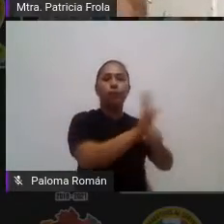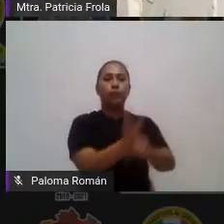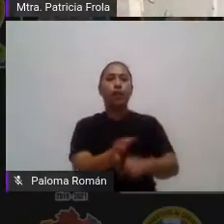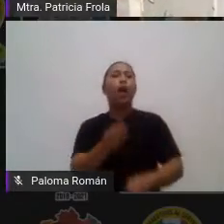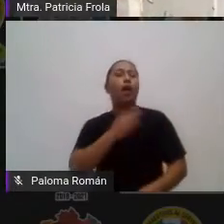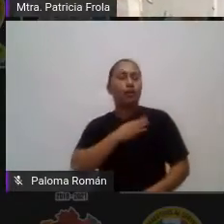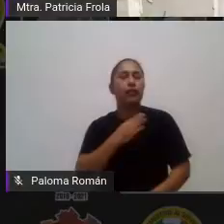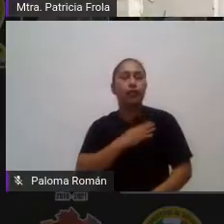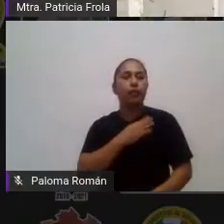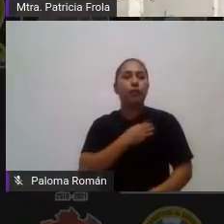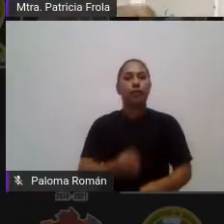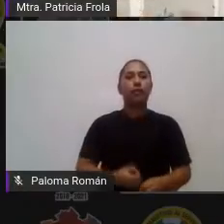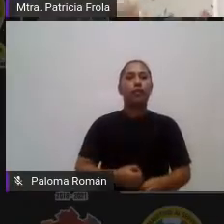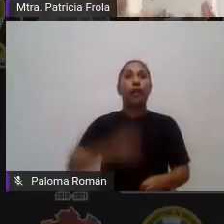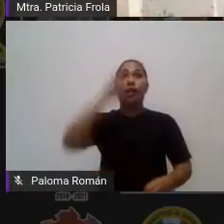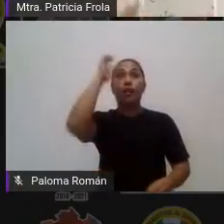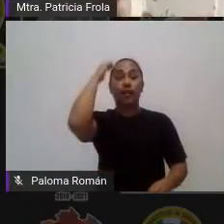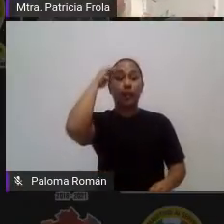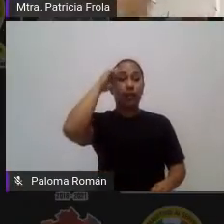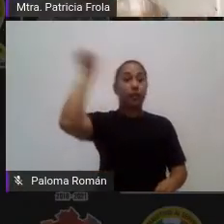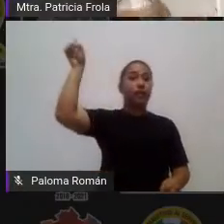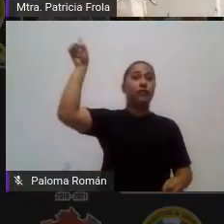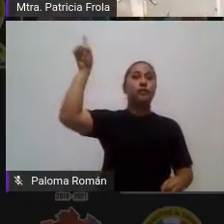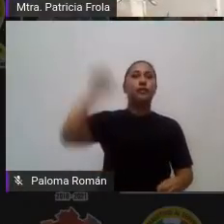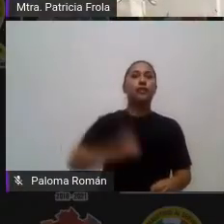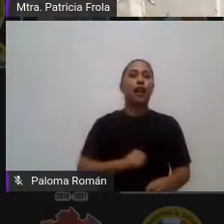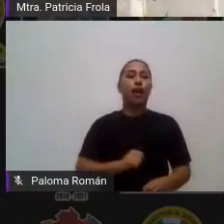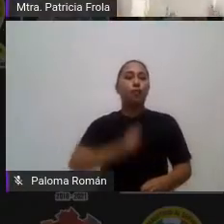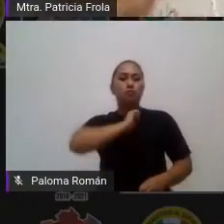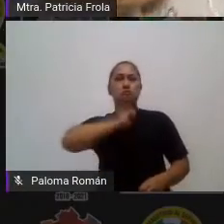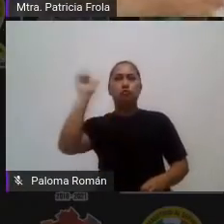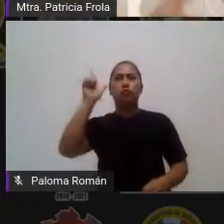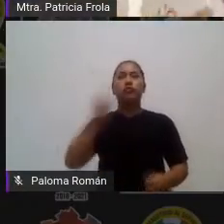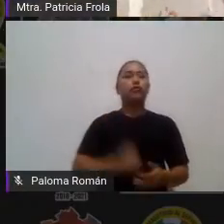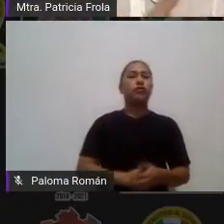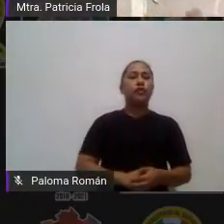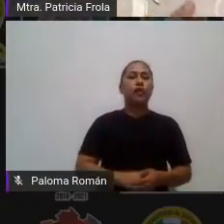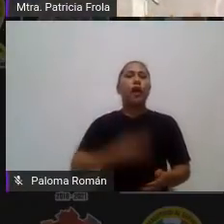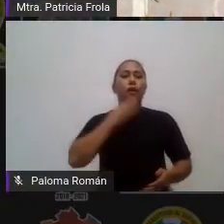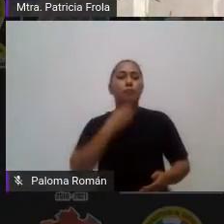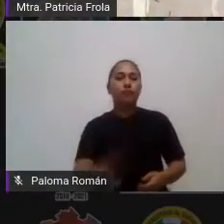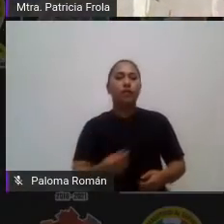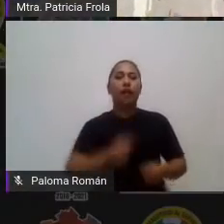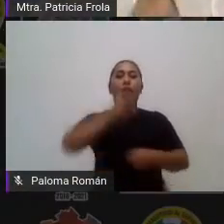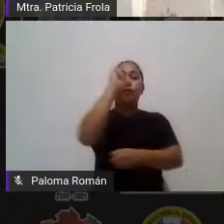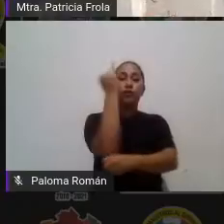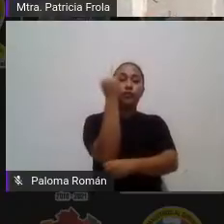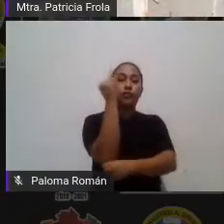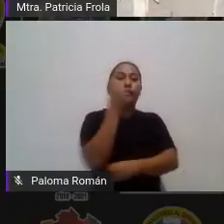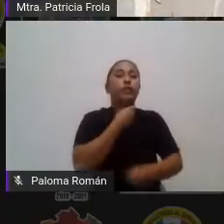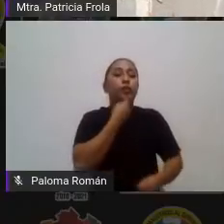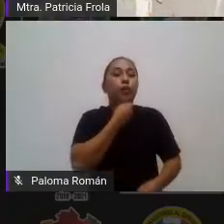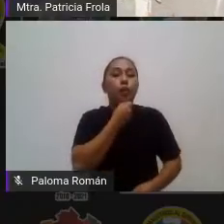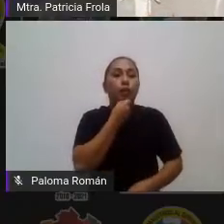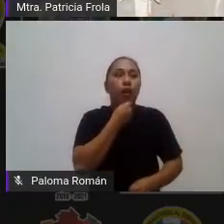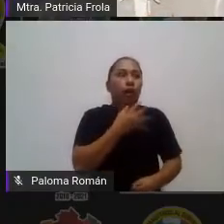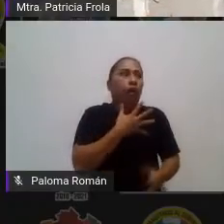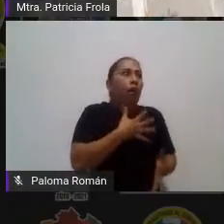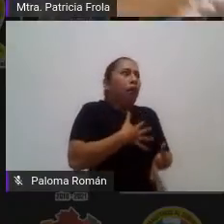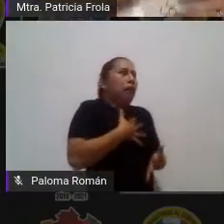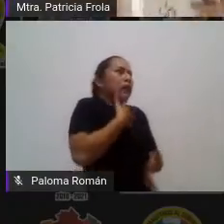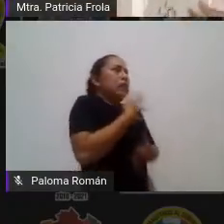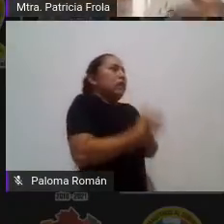aplicada tan talentosa porque vas a encontrar muy buenos hallazgos y a los chiquitos de preescolar que están muy espantados por el